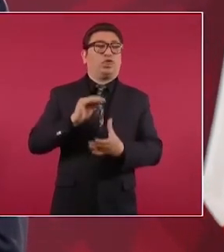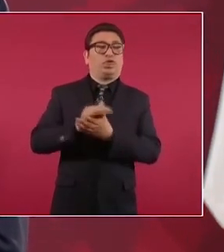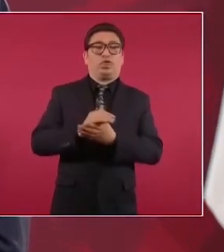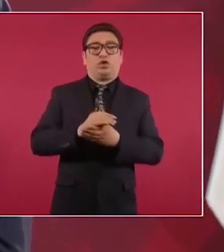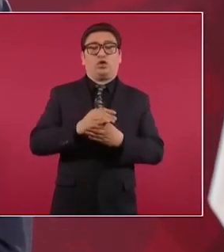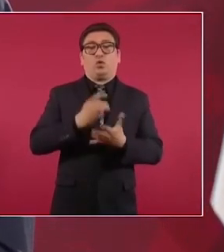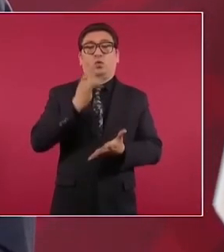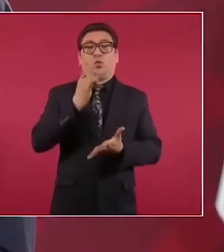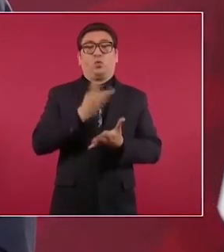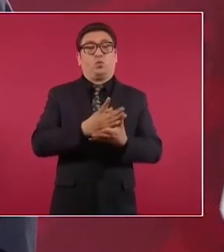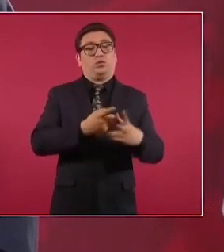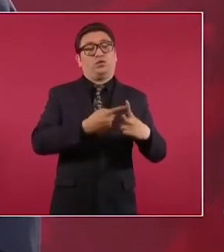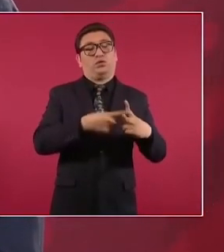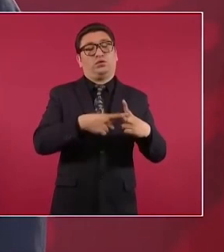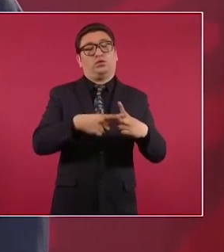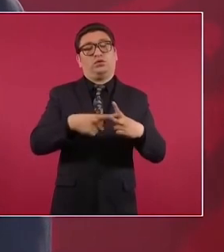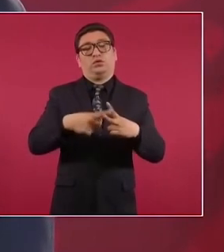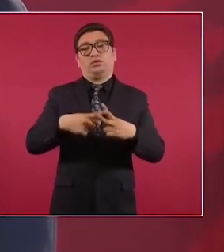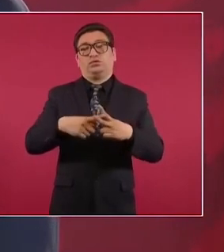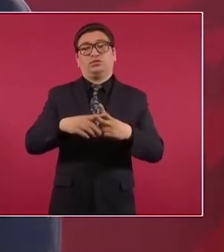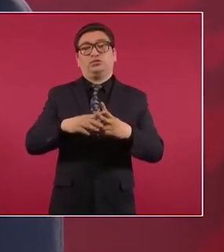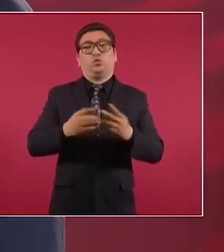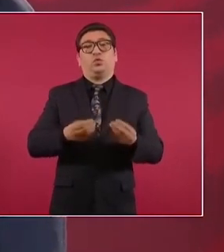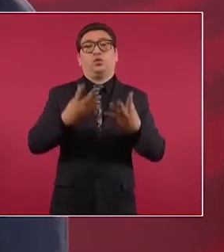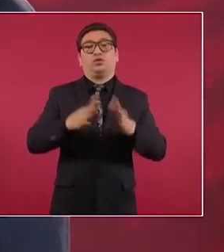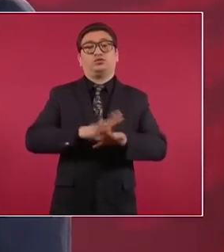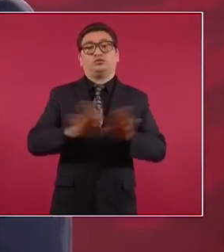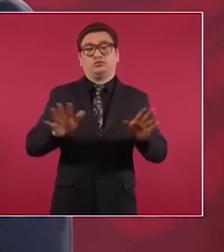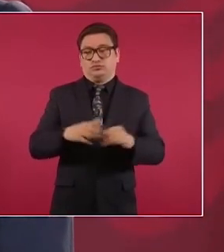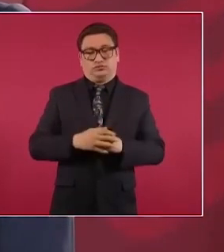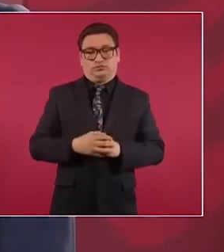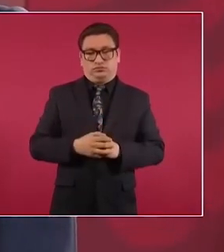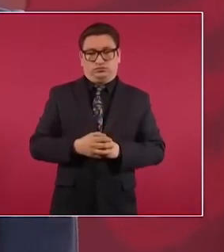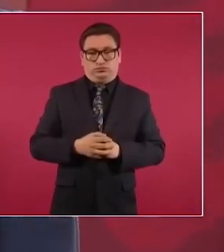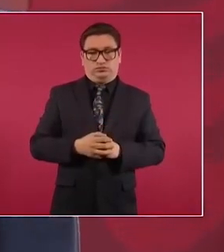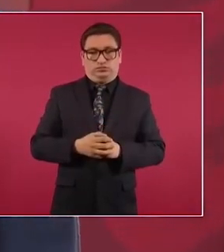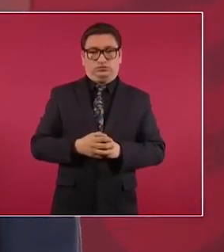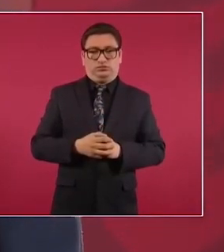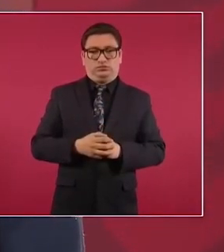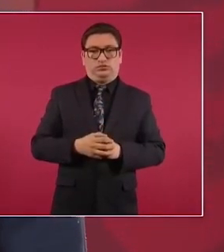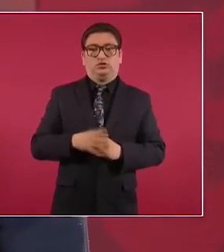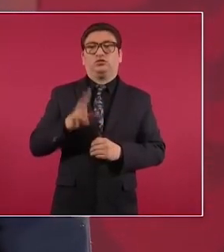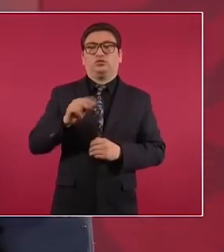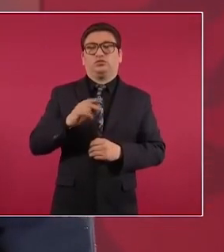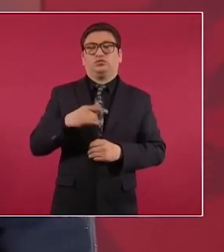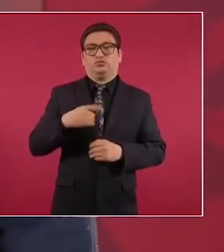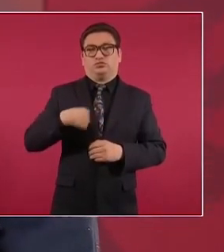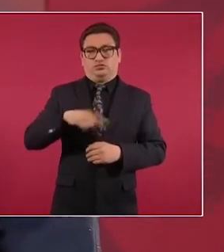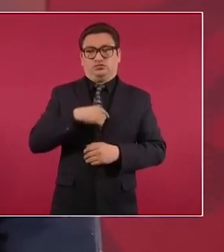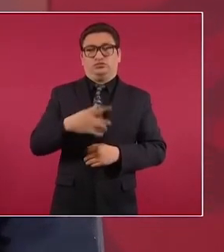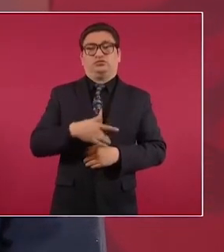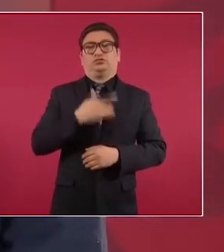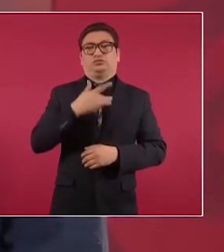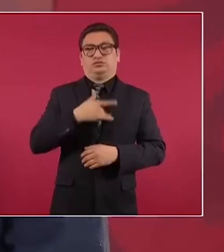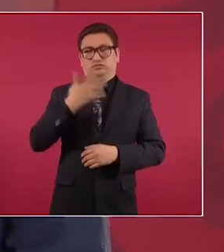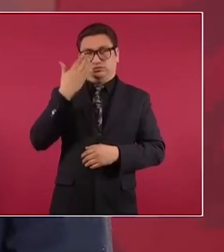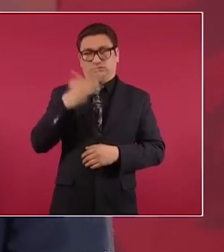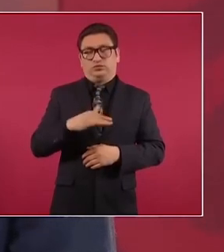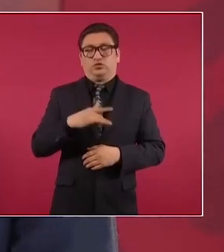no es un asunto cuantitativo son casos que tiene que ver con sentimientos con dolor